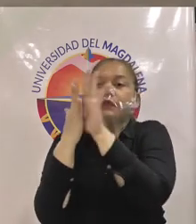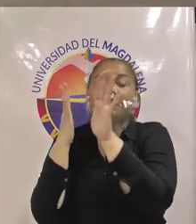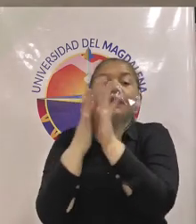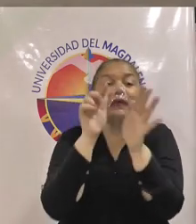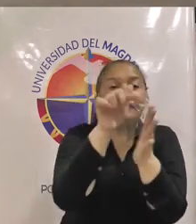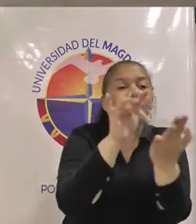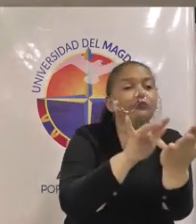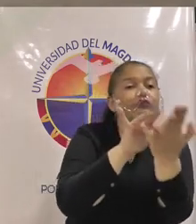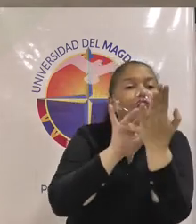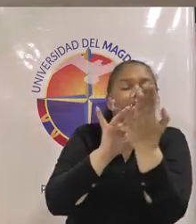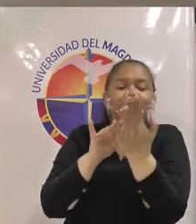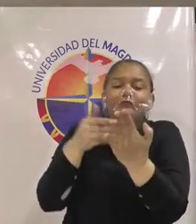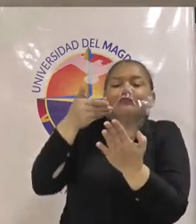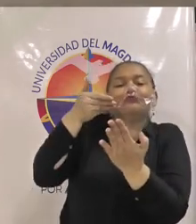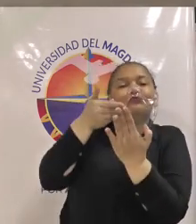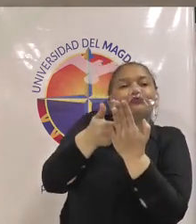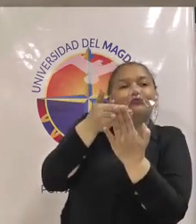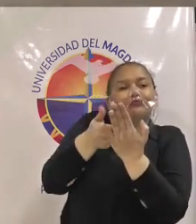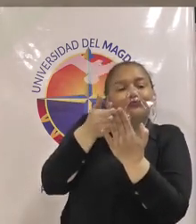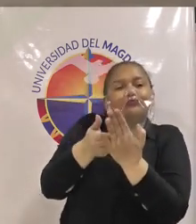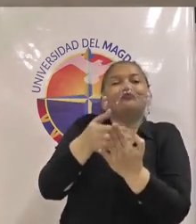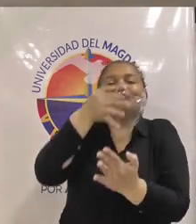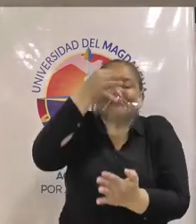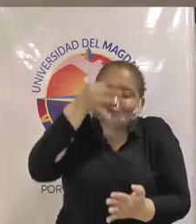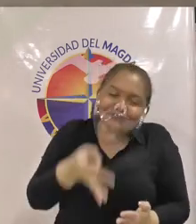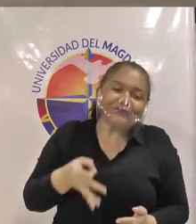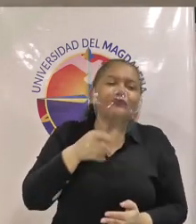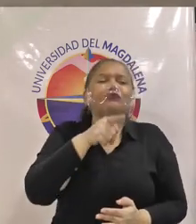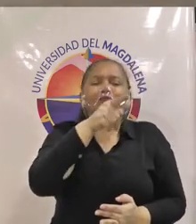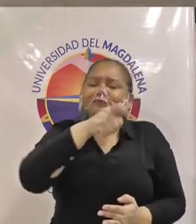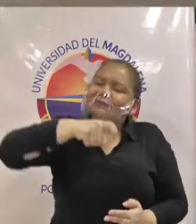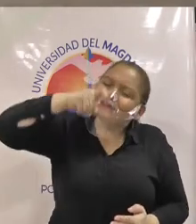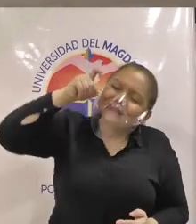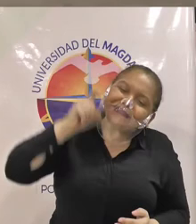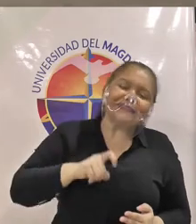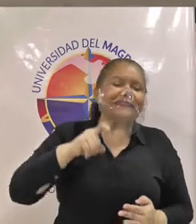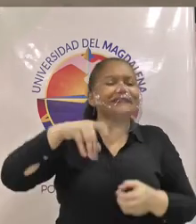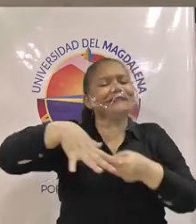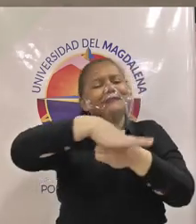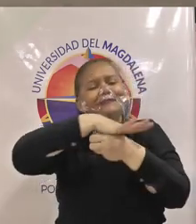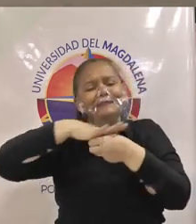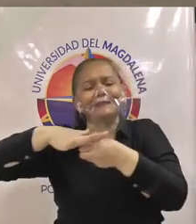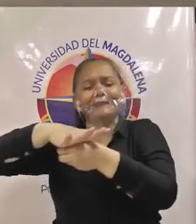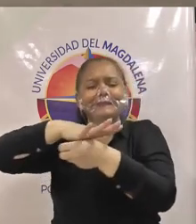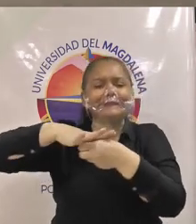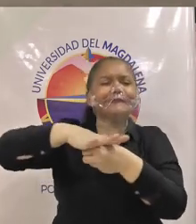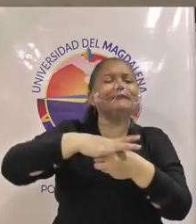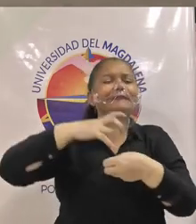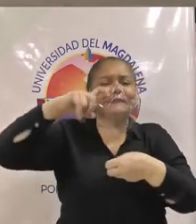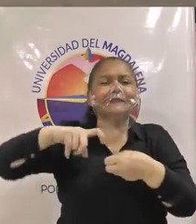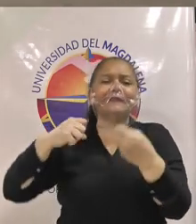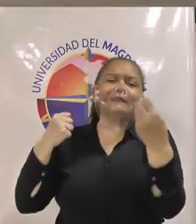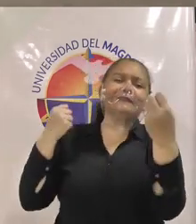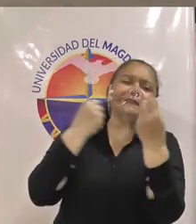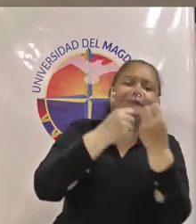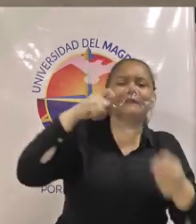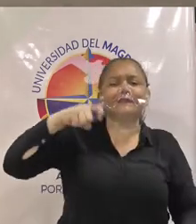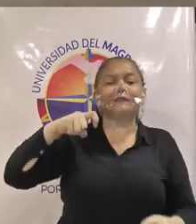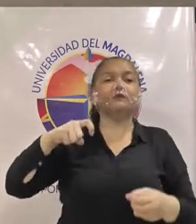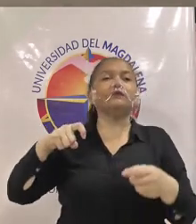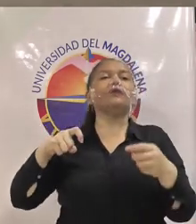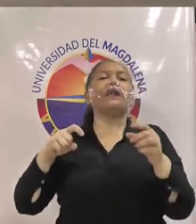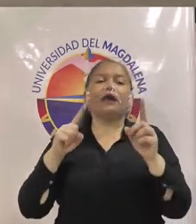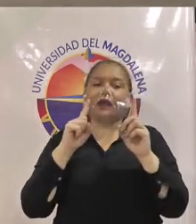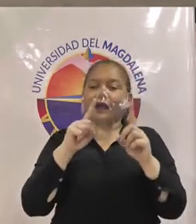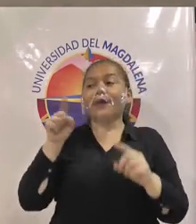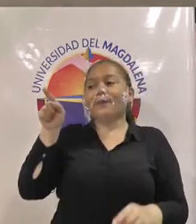los estudiantes nos dé a nosotros un registro de que personas de verdad necesitan este tipo de ayudas entonces al usar